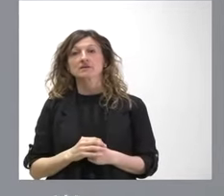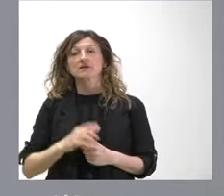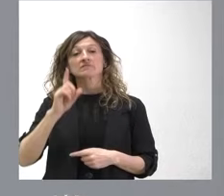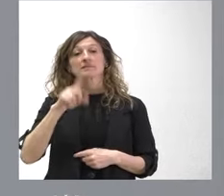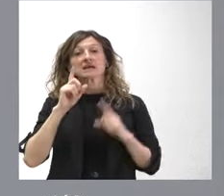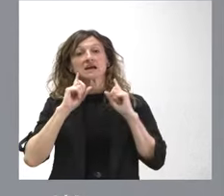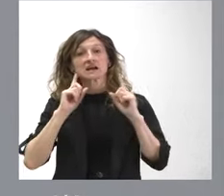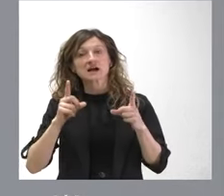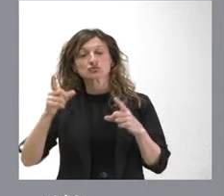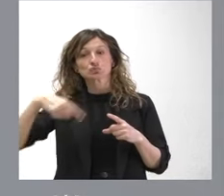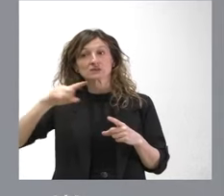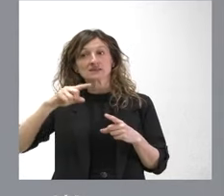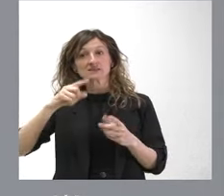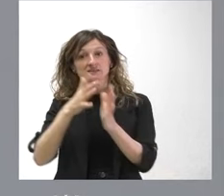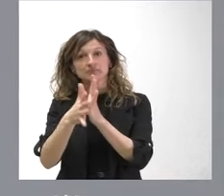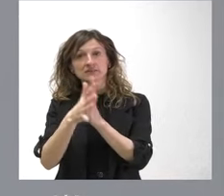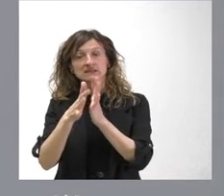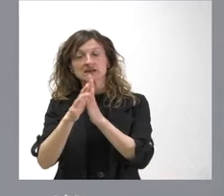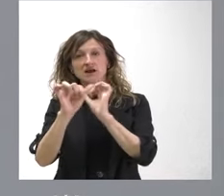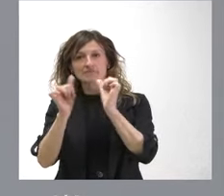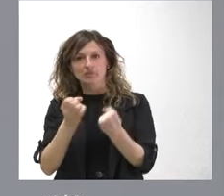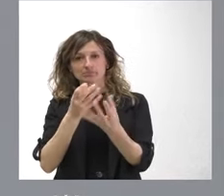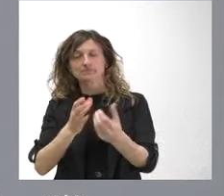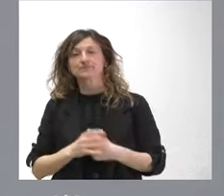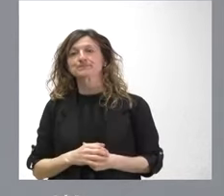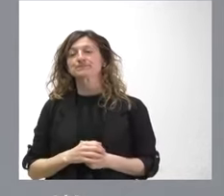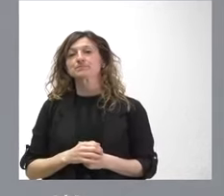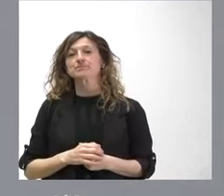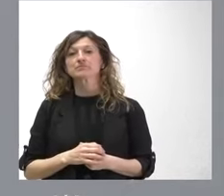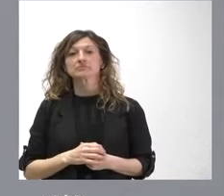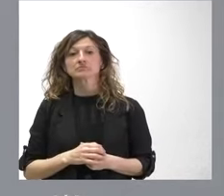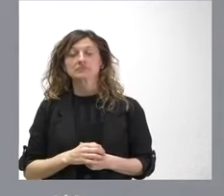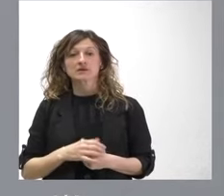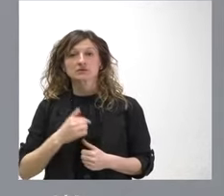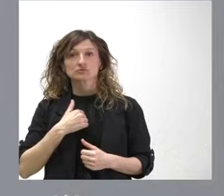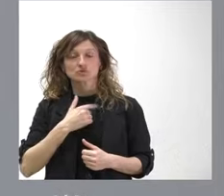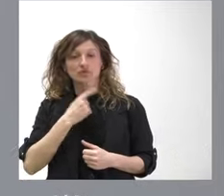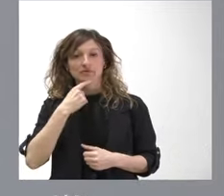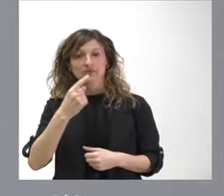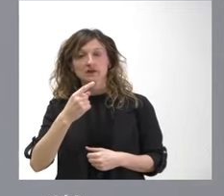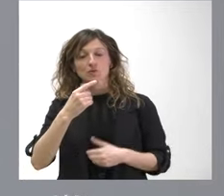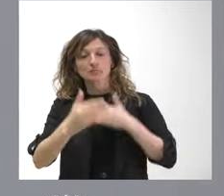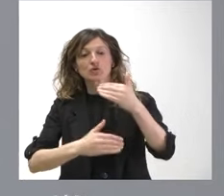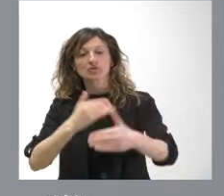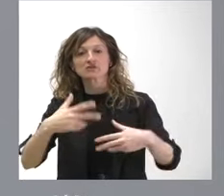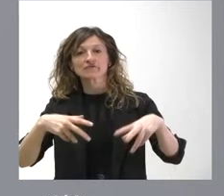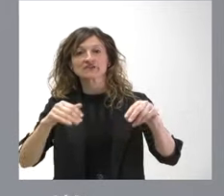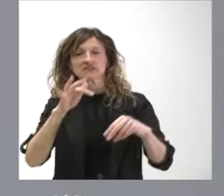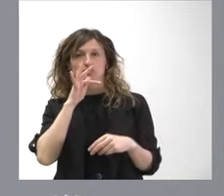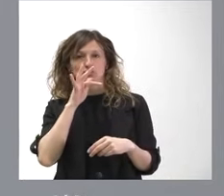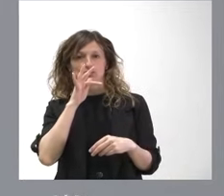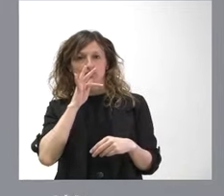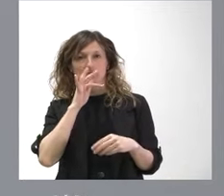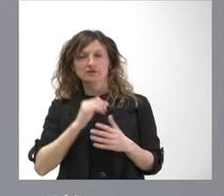que usted ha señalado de una forma explícita En todo caso yo diría primero que el proceso no ha terminado y